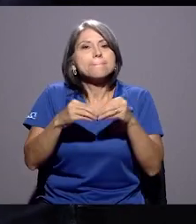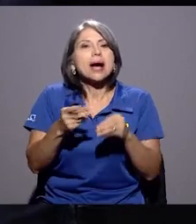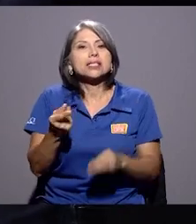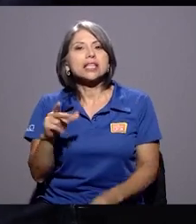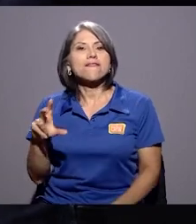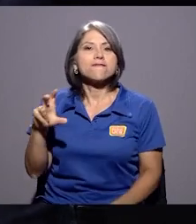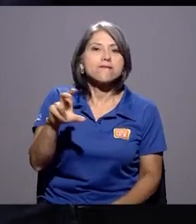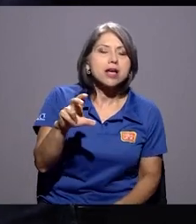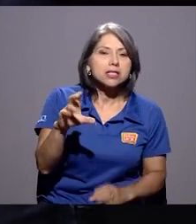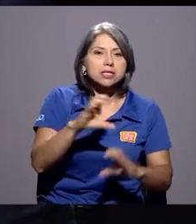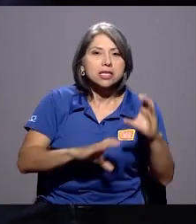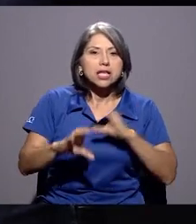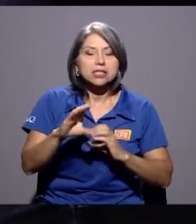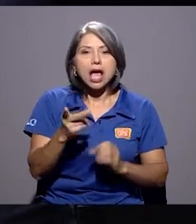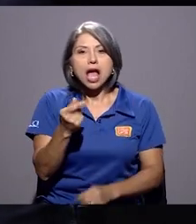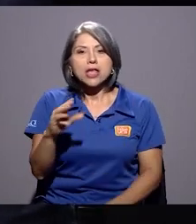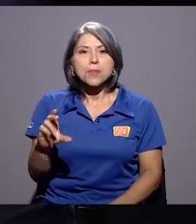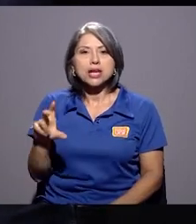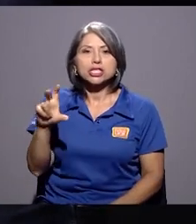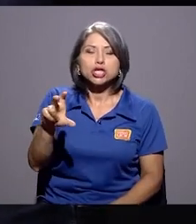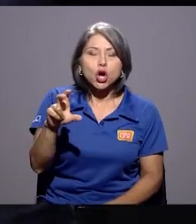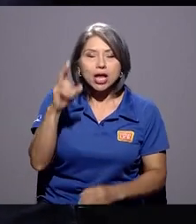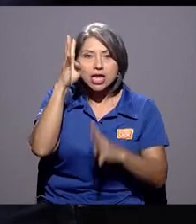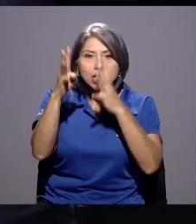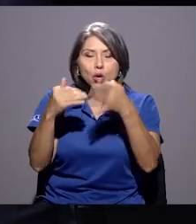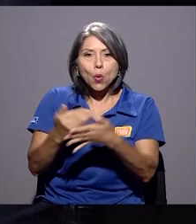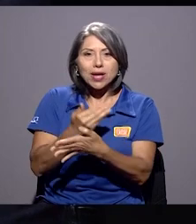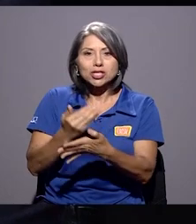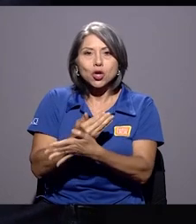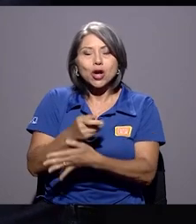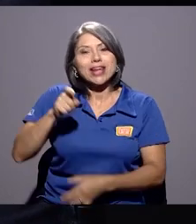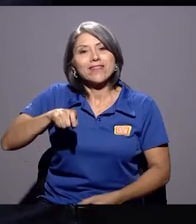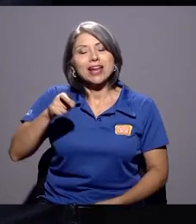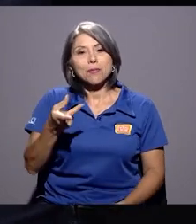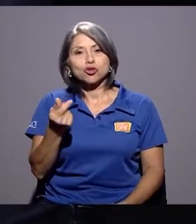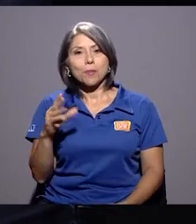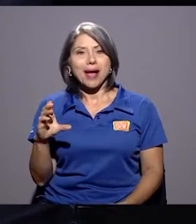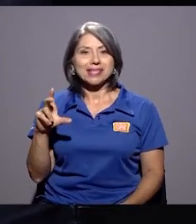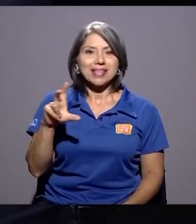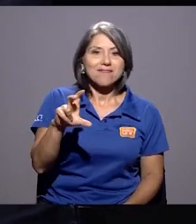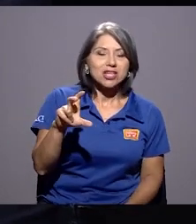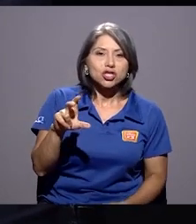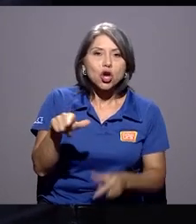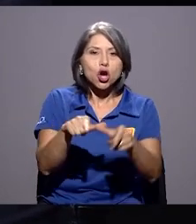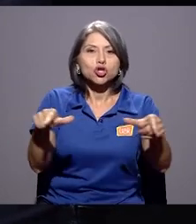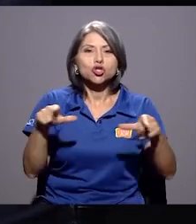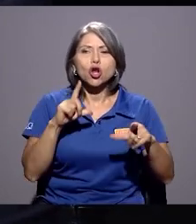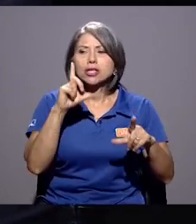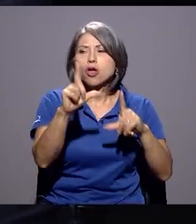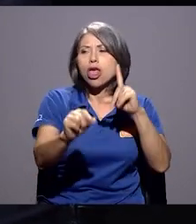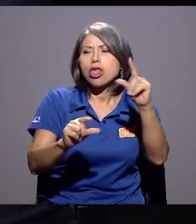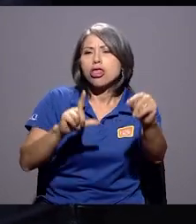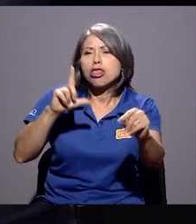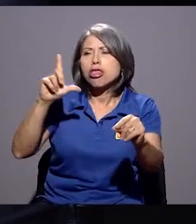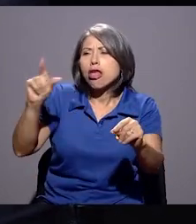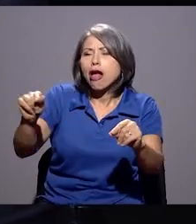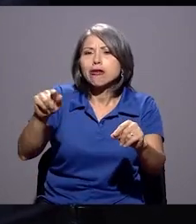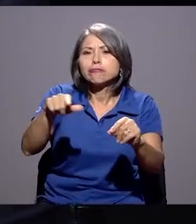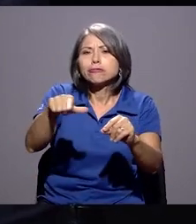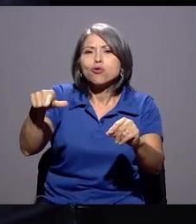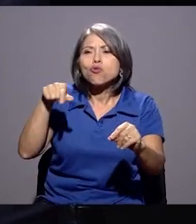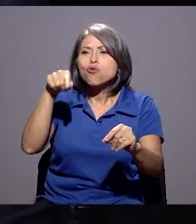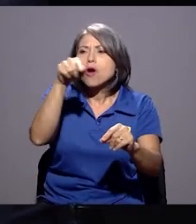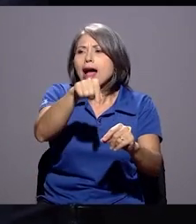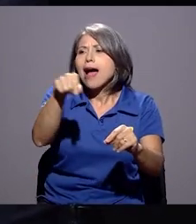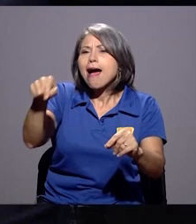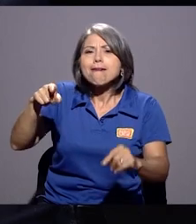más inversión en ciencia, más inversión en innovación y requerimos más inversión sobre todo en zonas rurales, en las regiones del